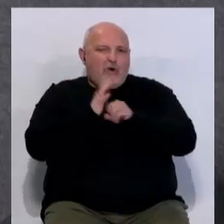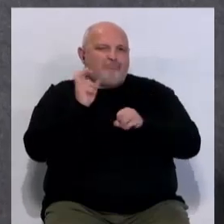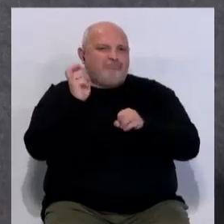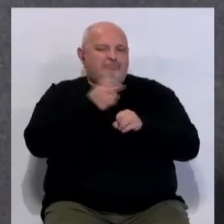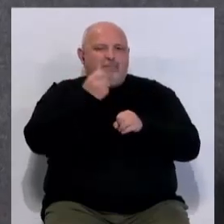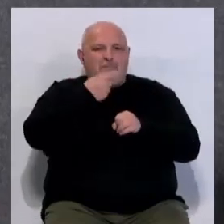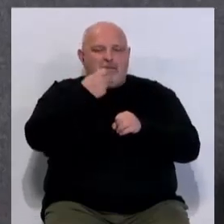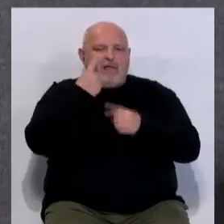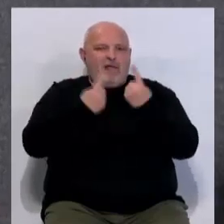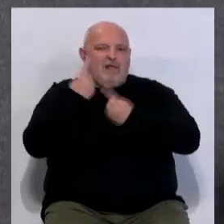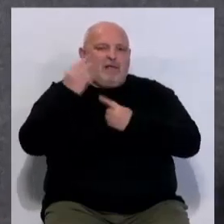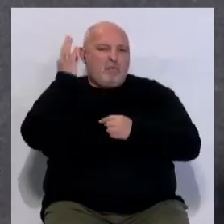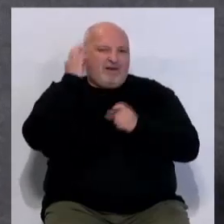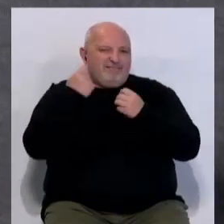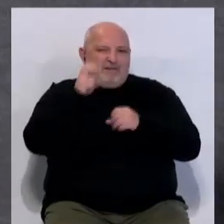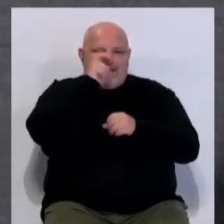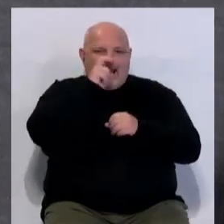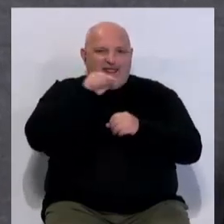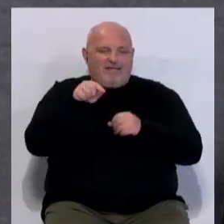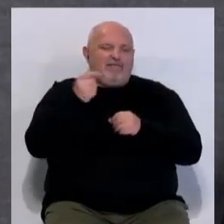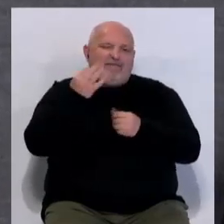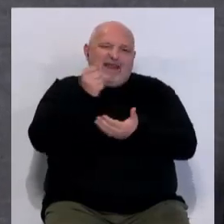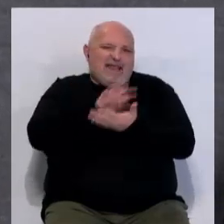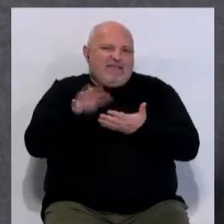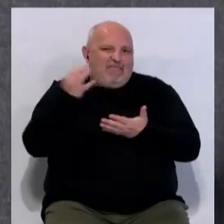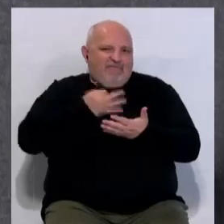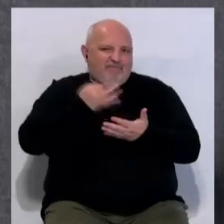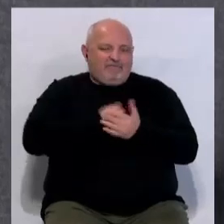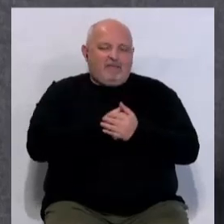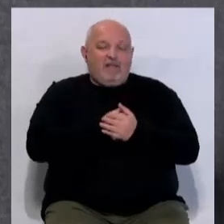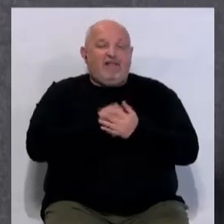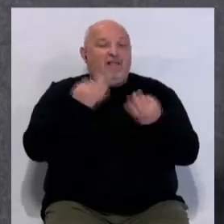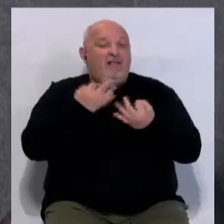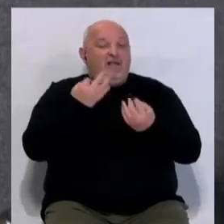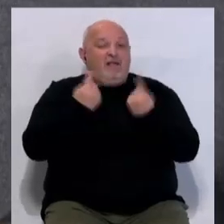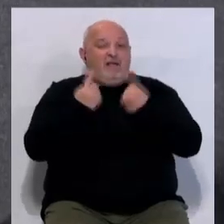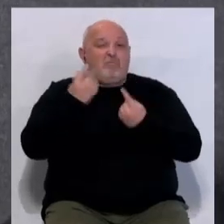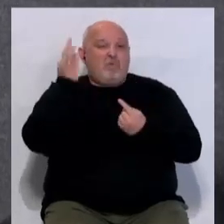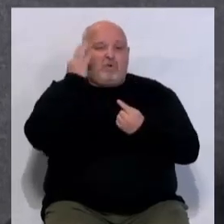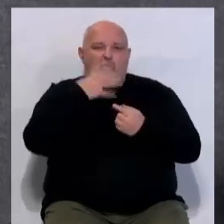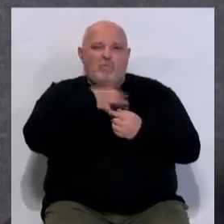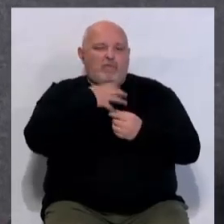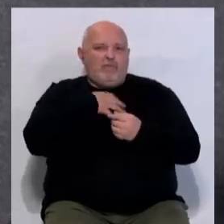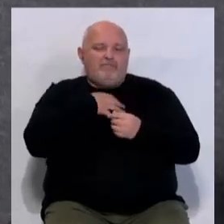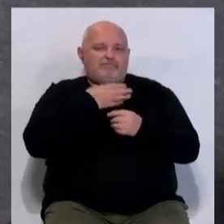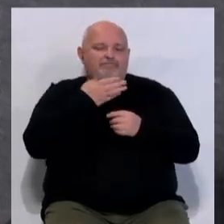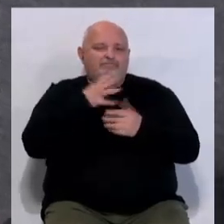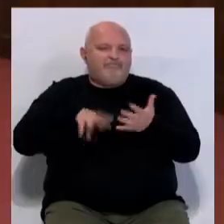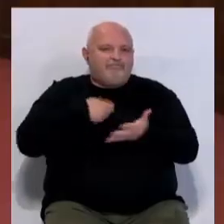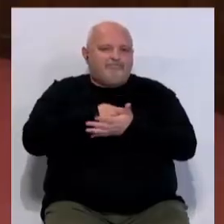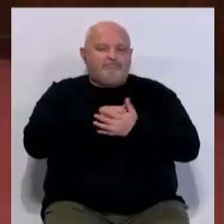también necesitamos algunas mujeres. Bueno, pues lo que llevan es que muchas mujeres no puedan hacer ese